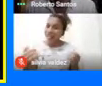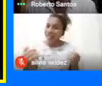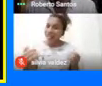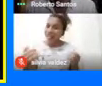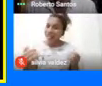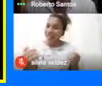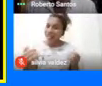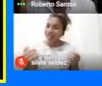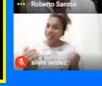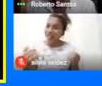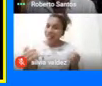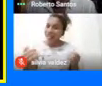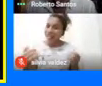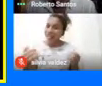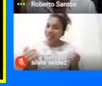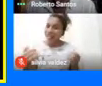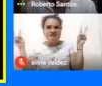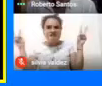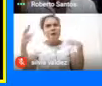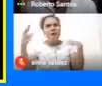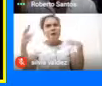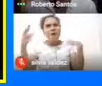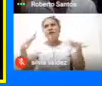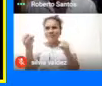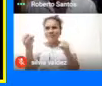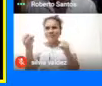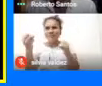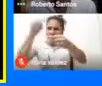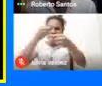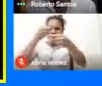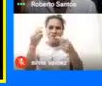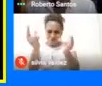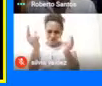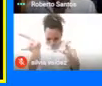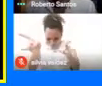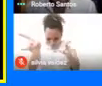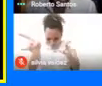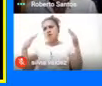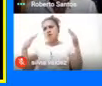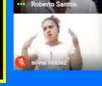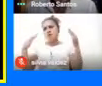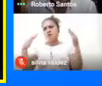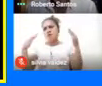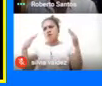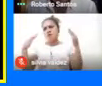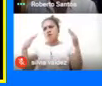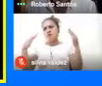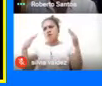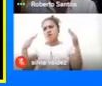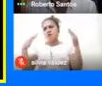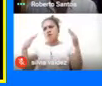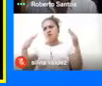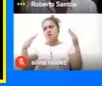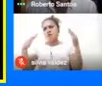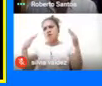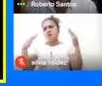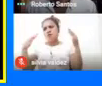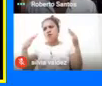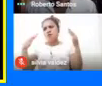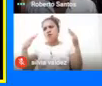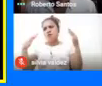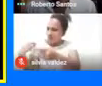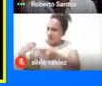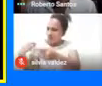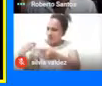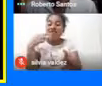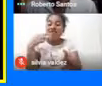poderle transmitir La importancia De nuestras verdaderas Raíces A los chicos Bueno Aquí tenemos Muchas cosas